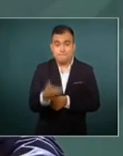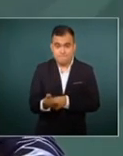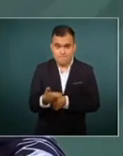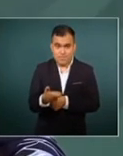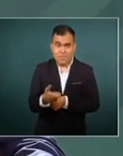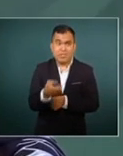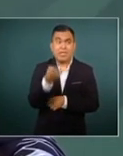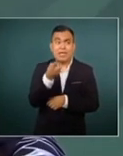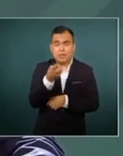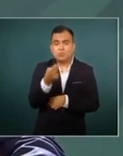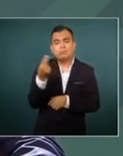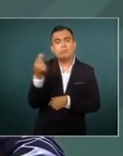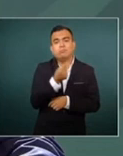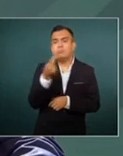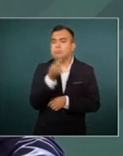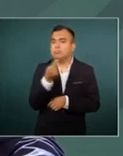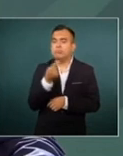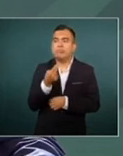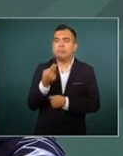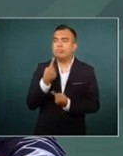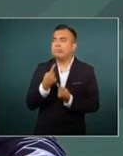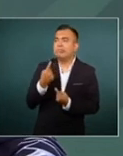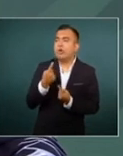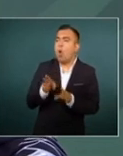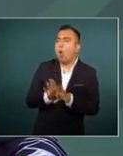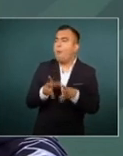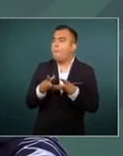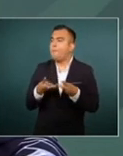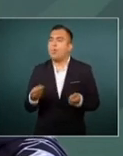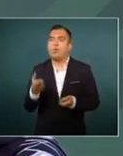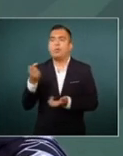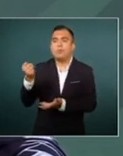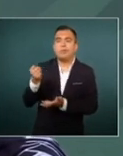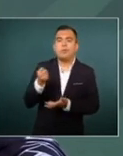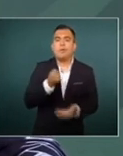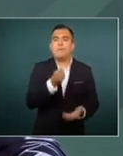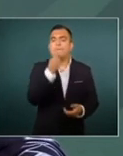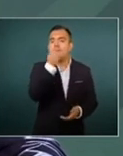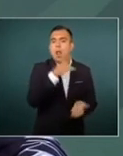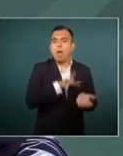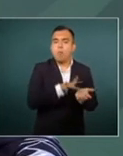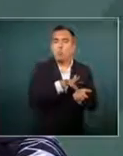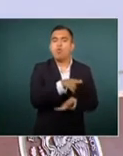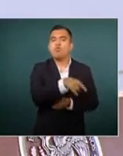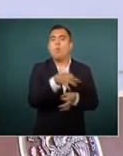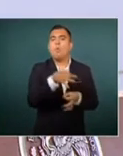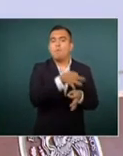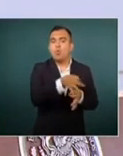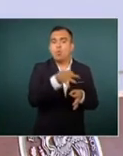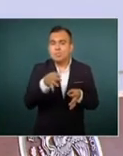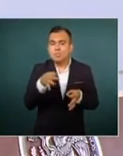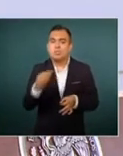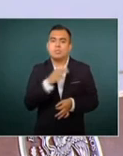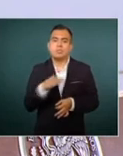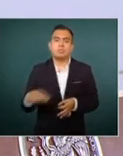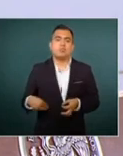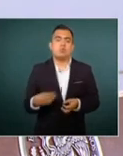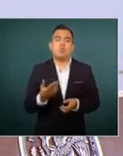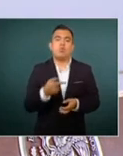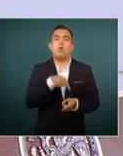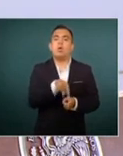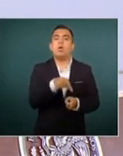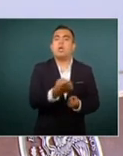resolver usando recursos que estaban etiquetados para apoyar a los municipios, para hacer obras de escuelas, de hospitales,